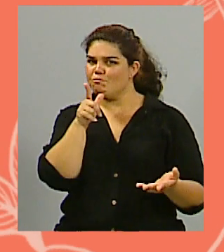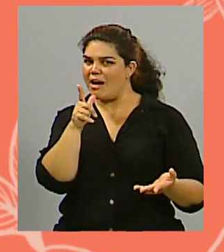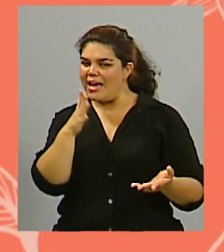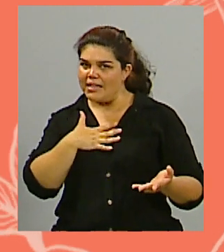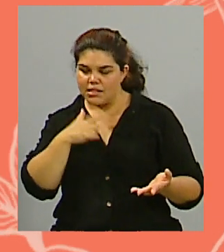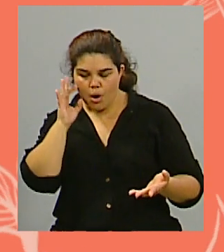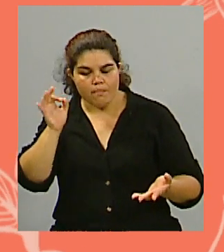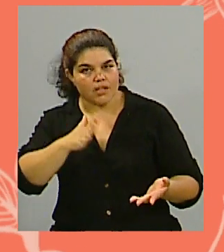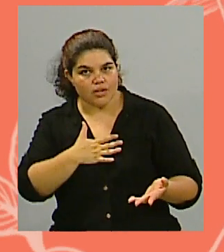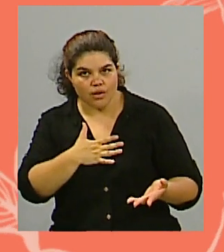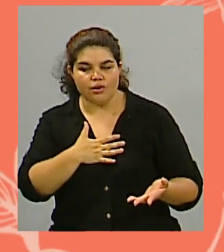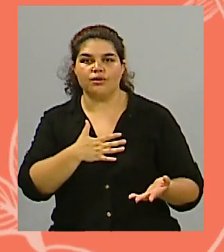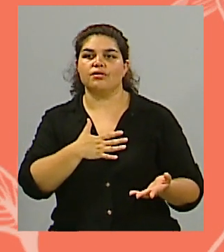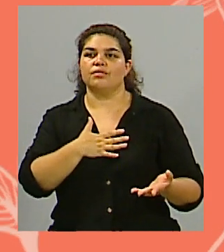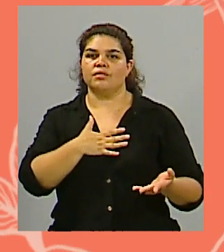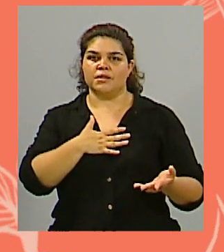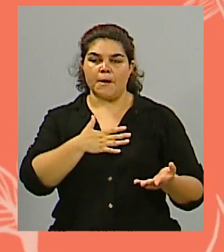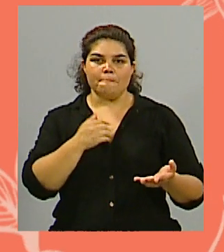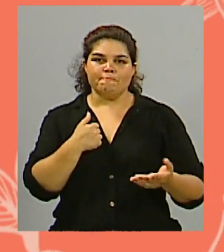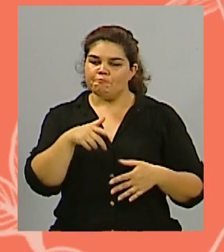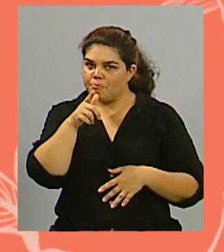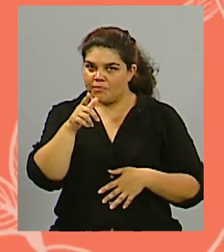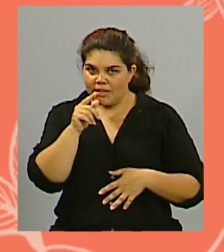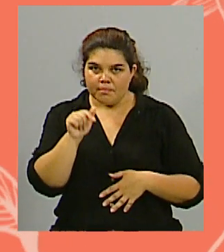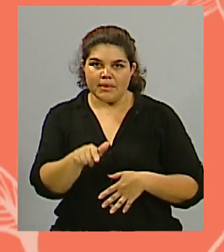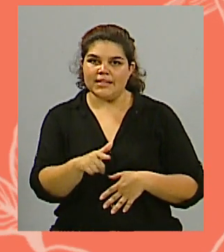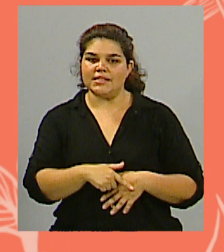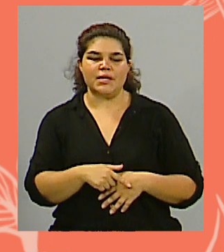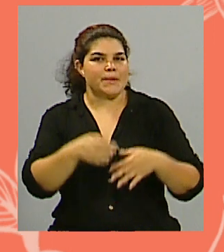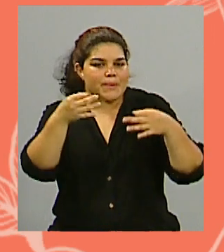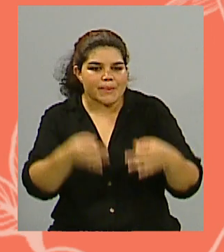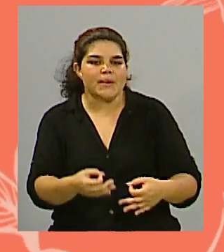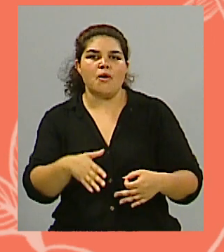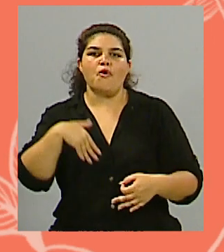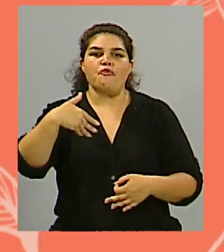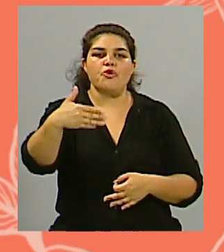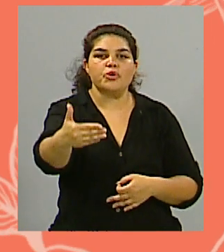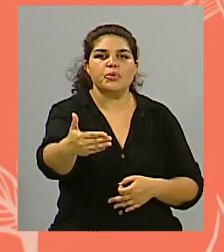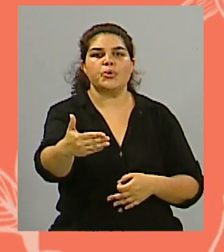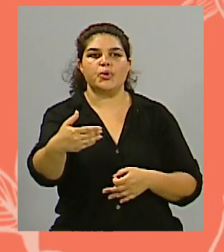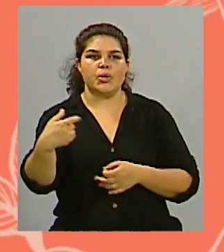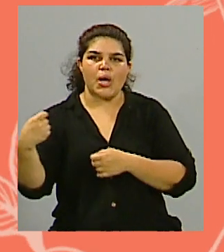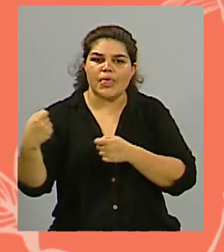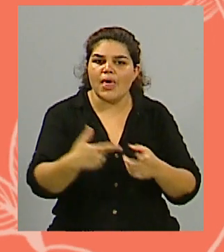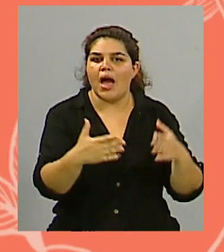realmente no lo veo, no veo un futuro, unos próximos años de...